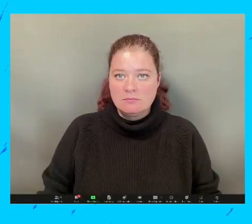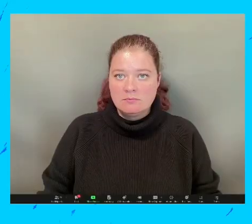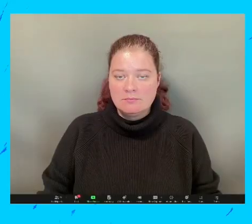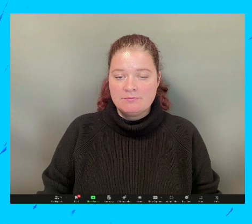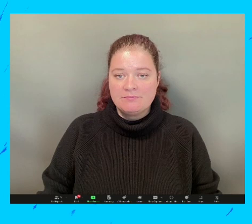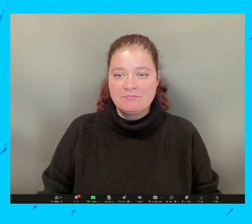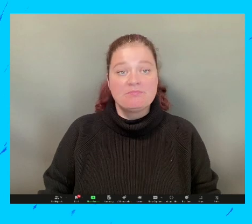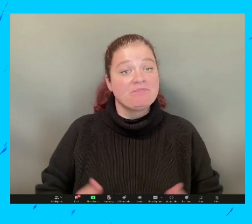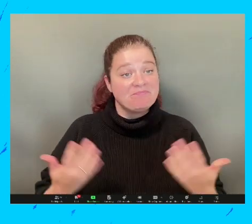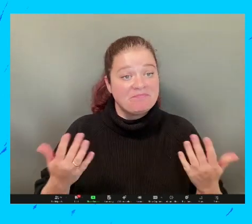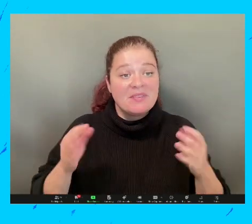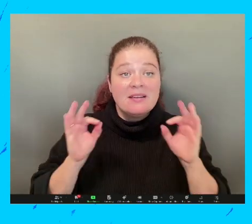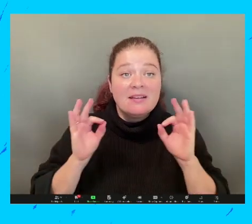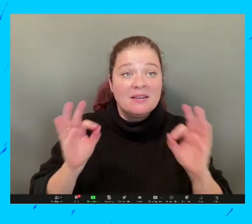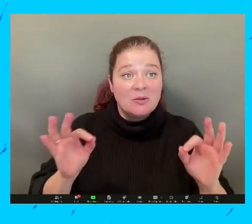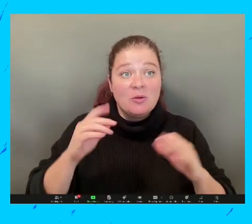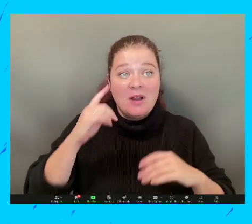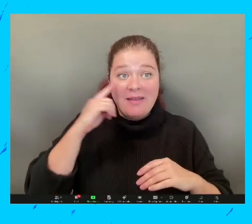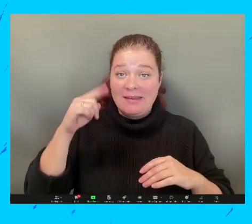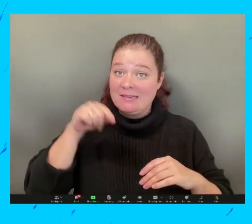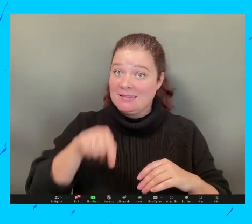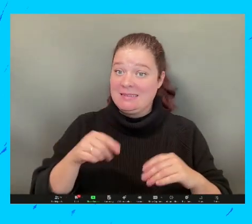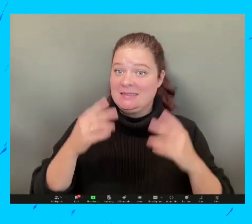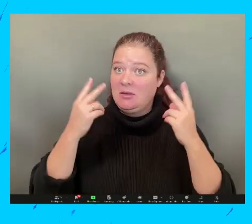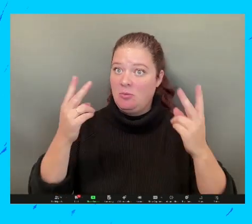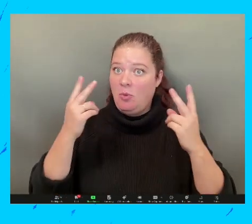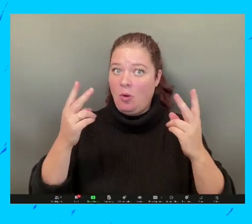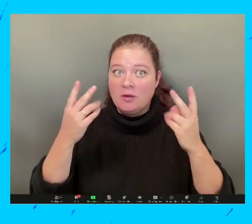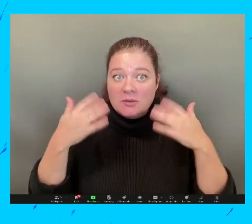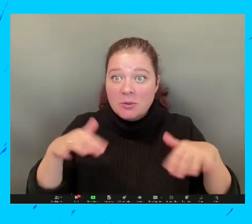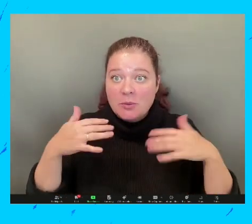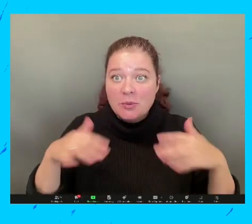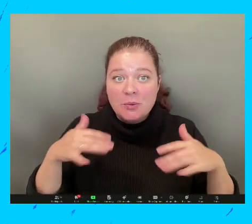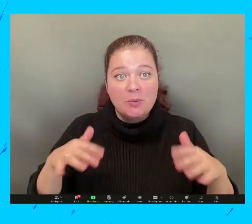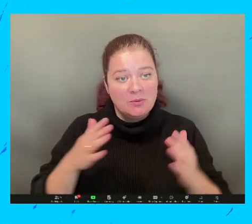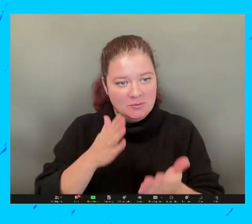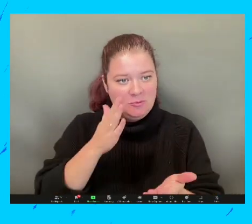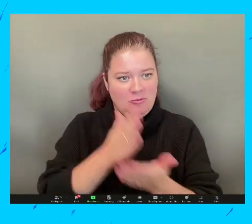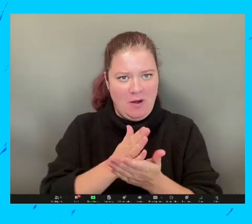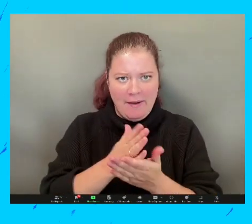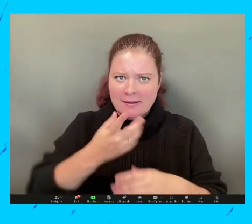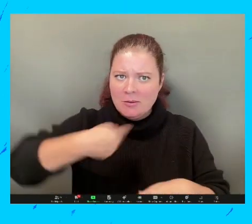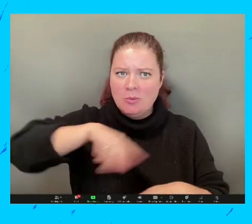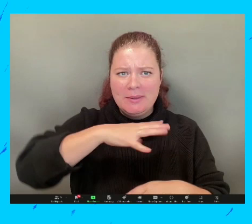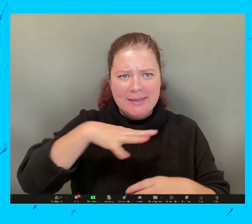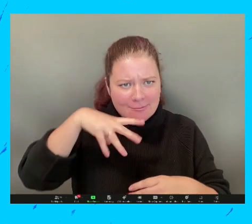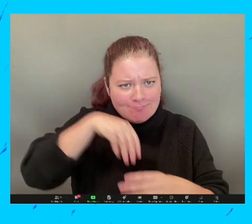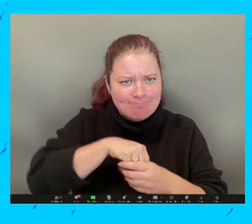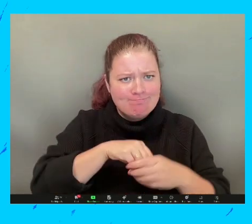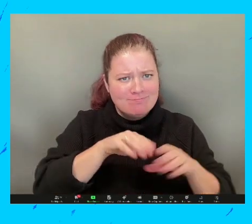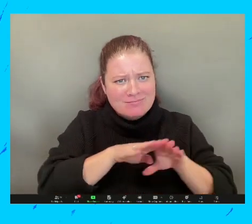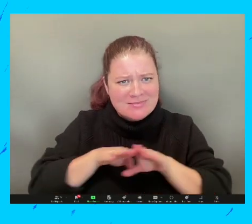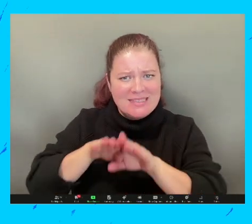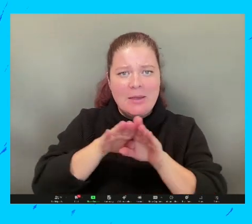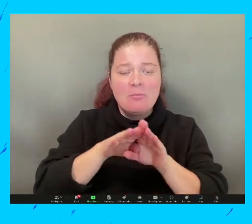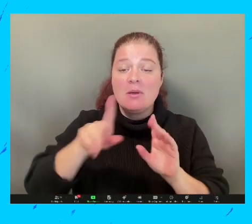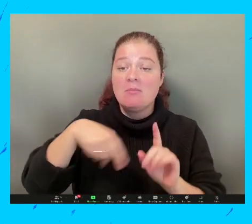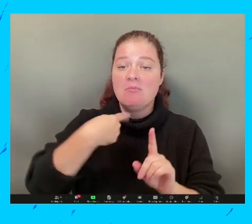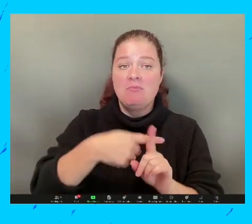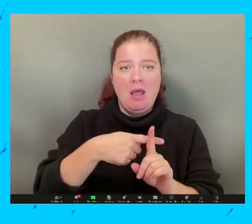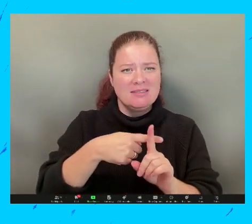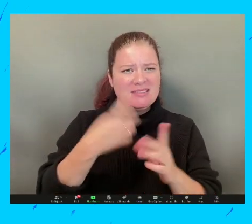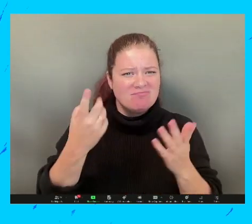con la educación sexual. Bueno, yo creo que es muy importante entender que, bueno, un